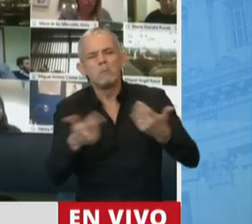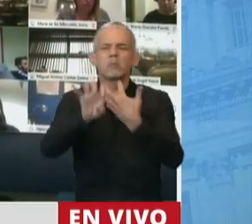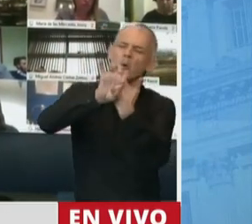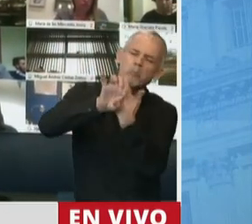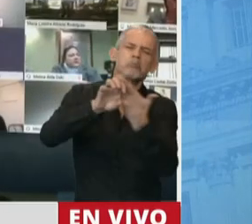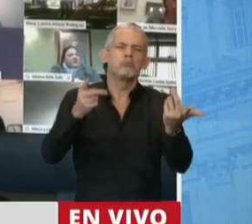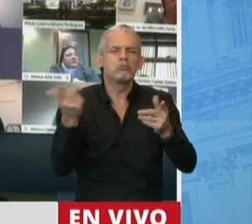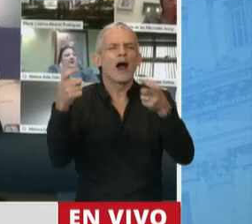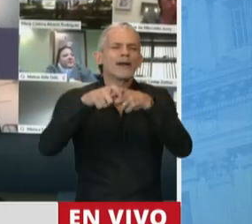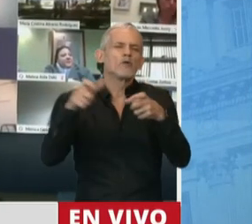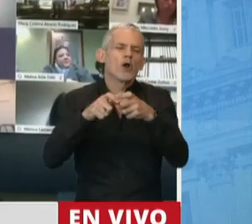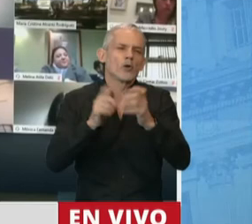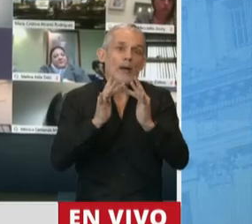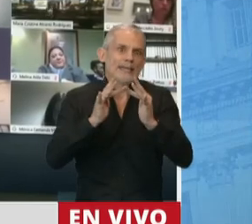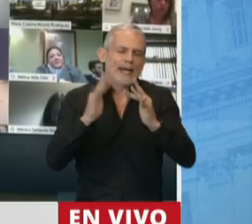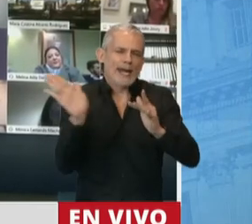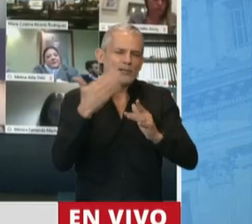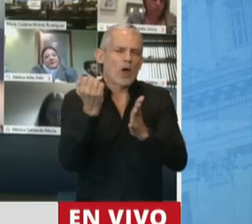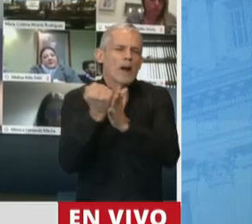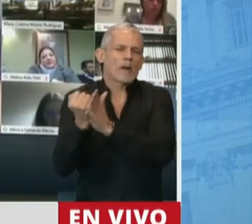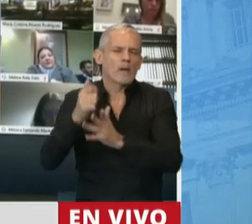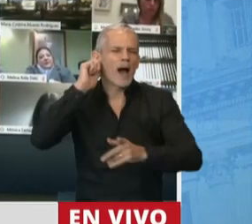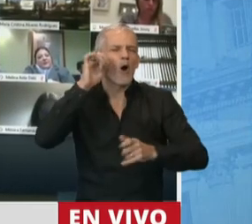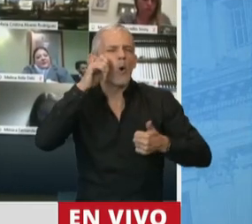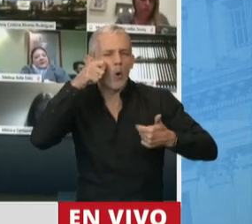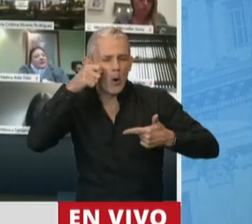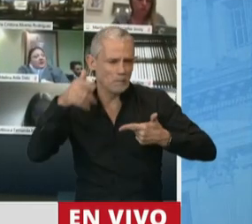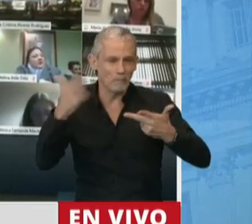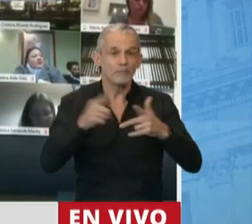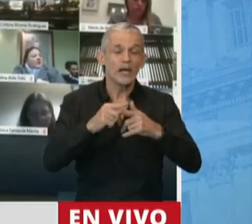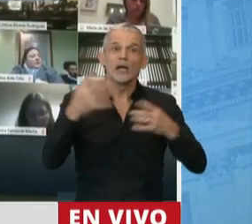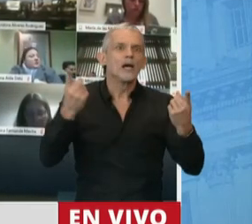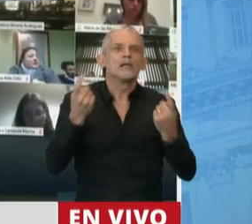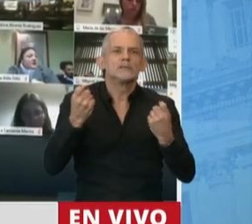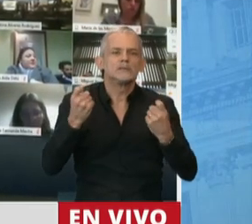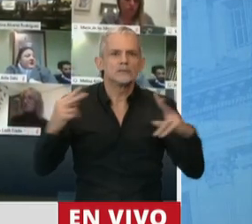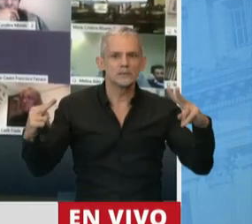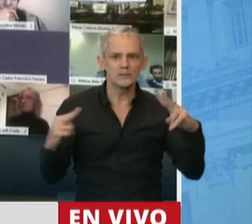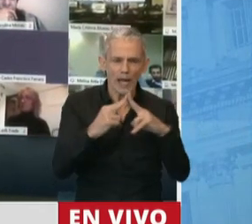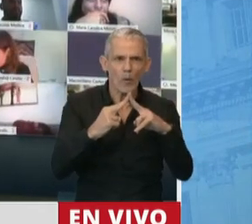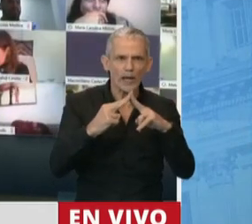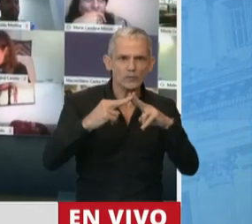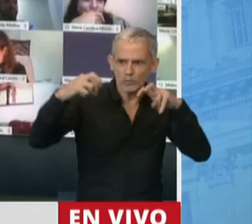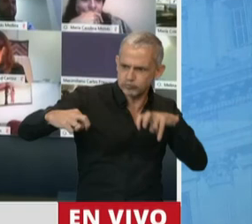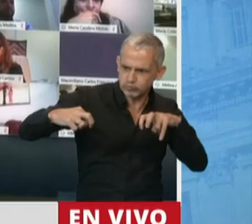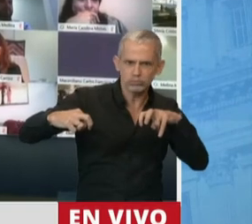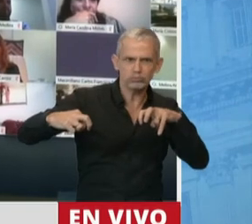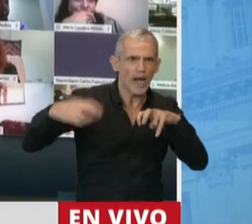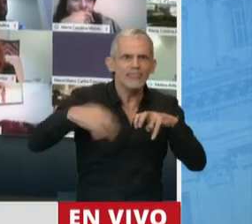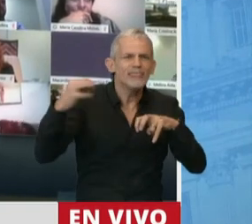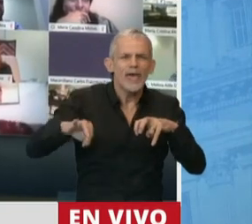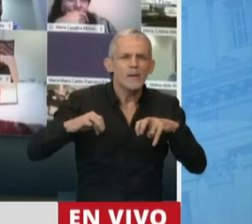Yitzimit, fueron necesarios encuentros presenciales que nos permitieron llegar hoy